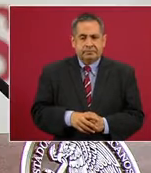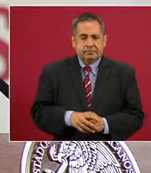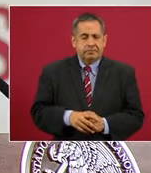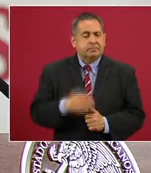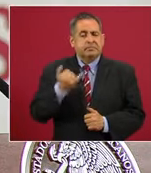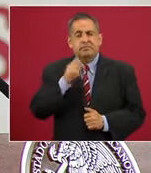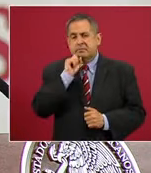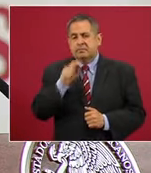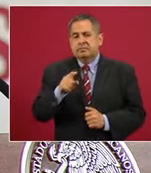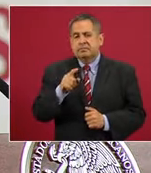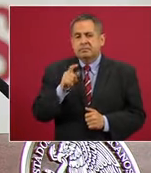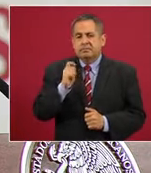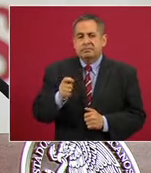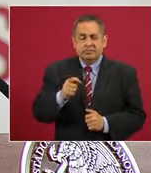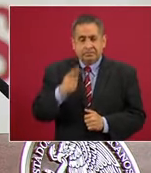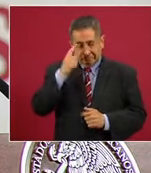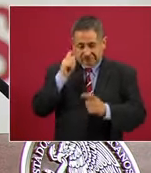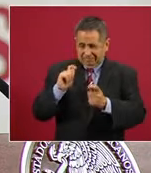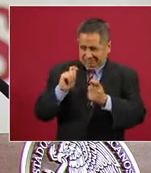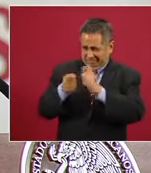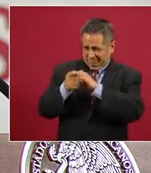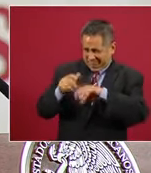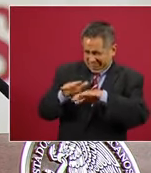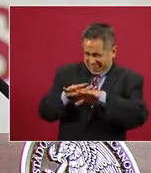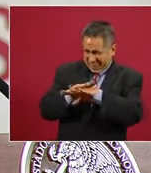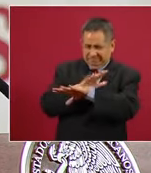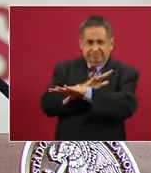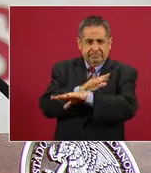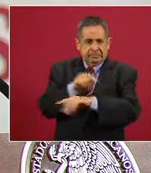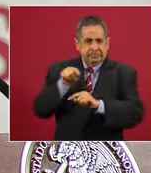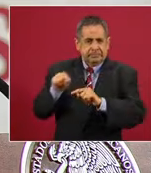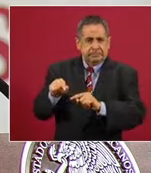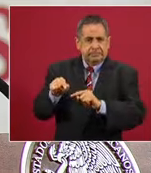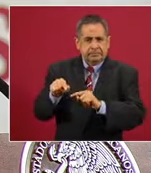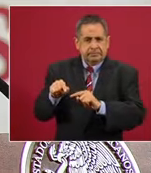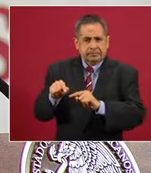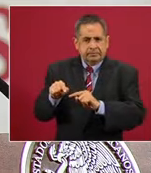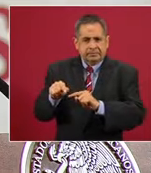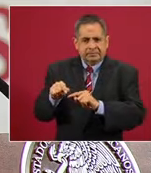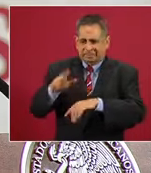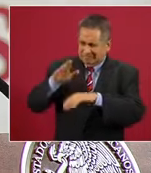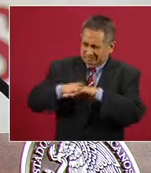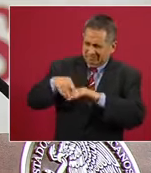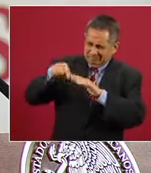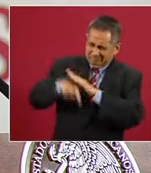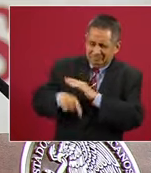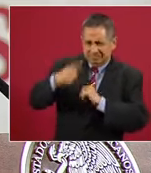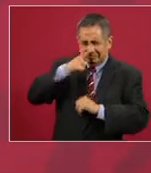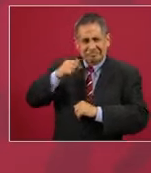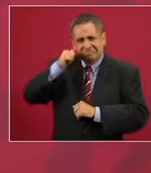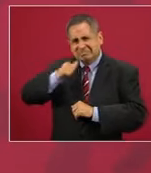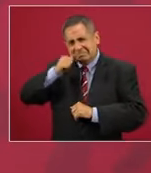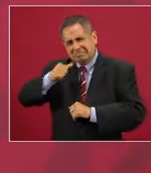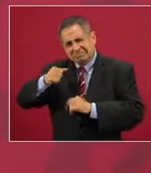Incluso para que esa transformación sea profunda y duradera.